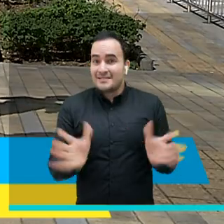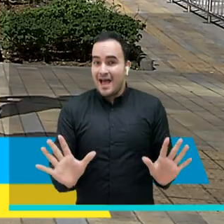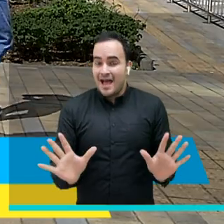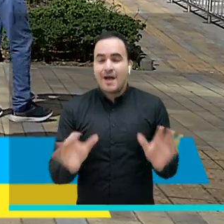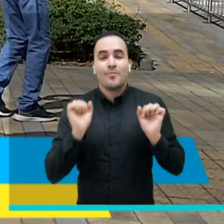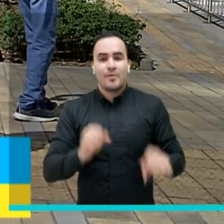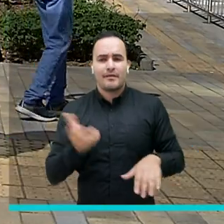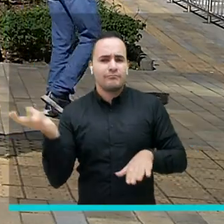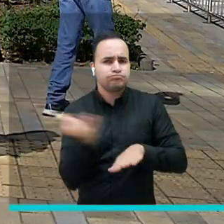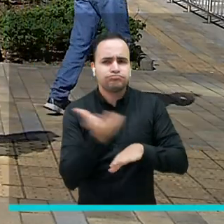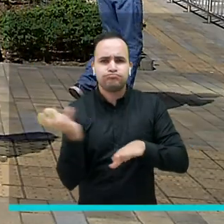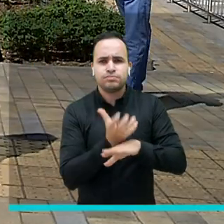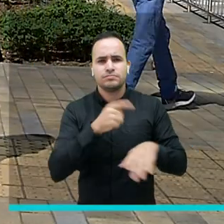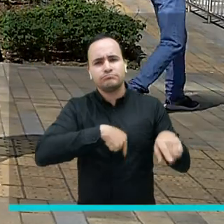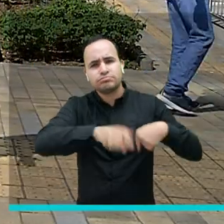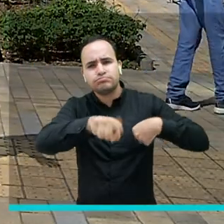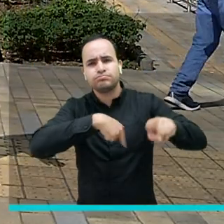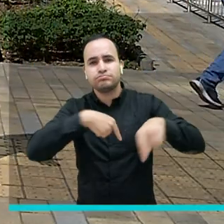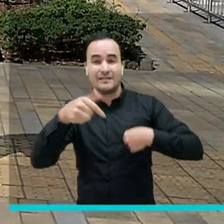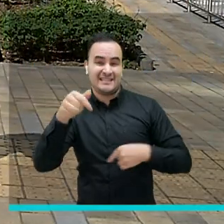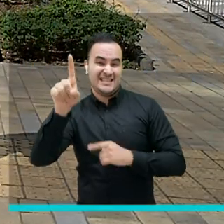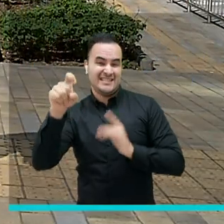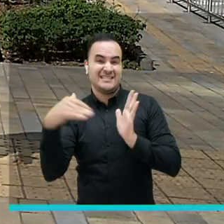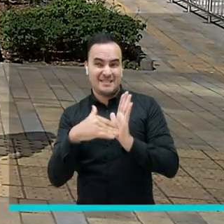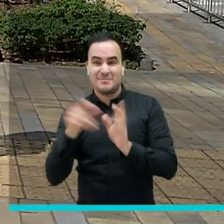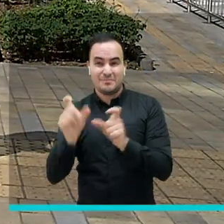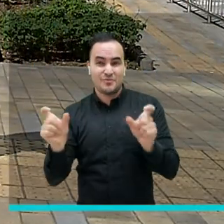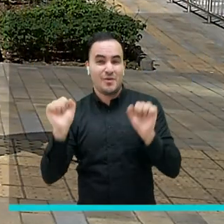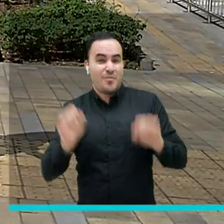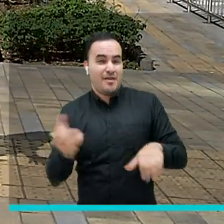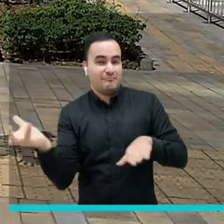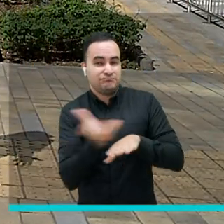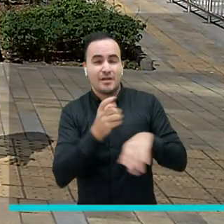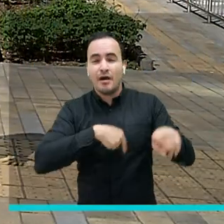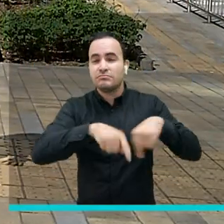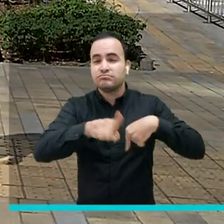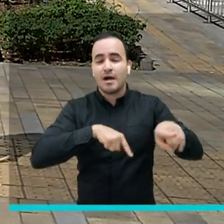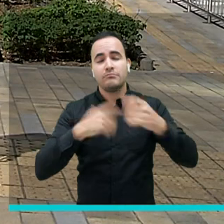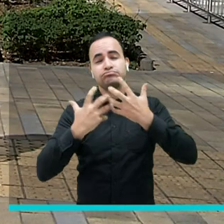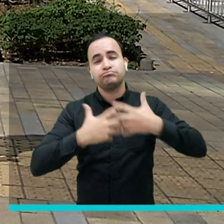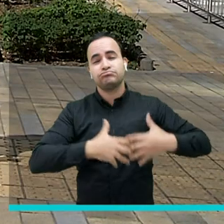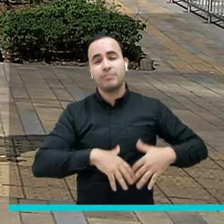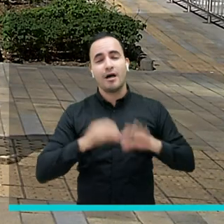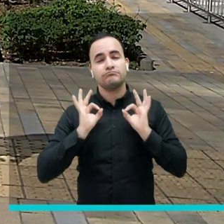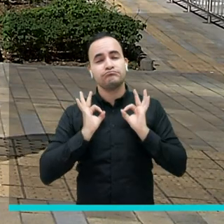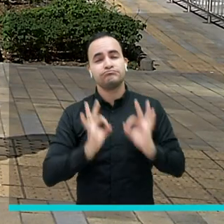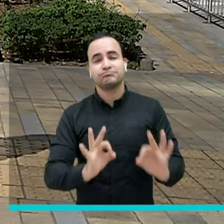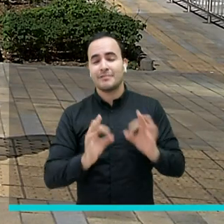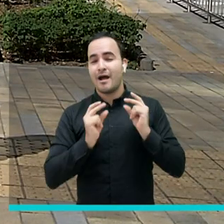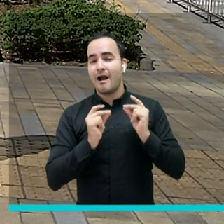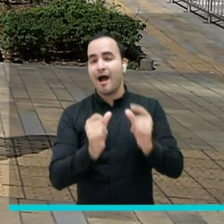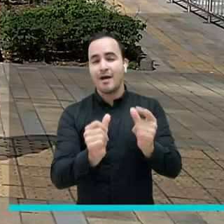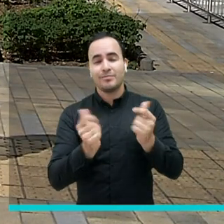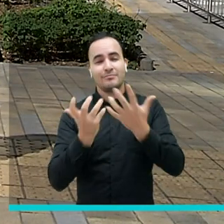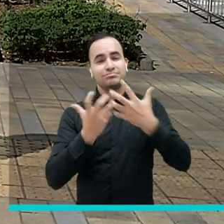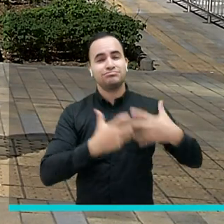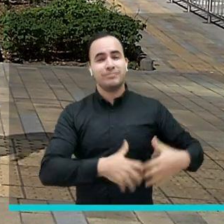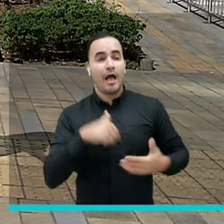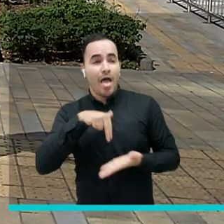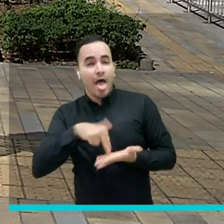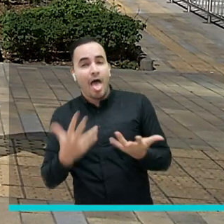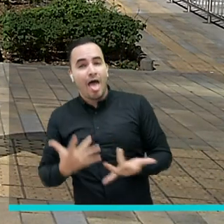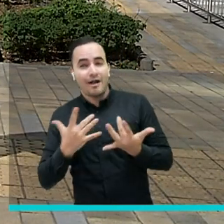permitirá que cerca de 16 mil usuarios se beneficien con viajes más rápidos y cómodos y sobre todo con menos tiempos de espera.